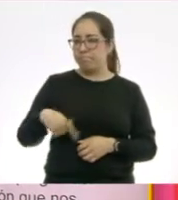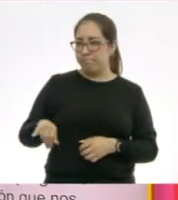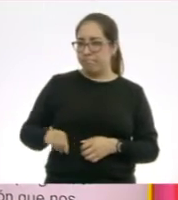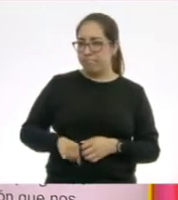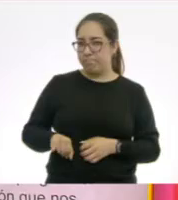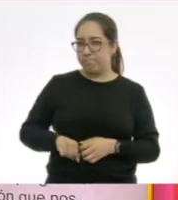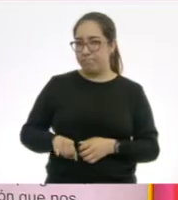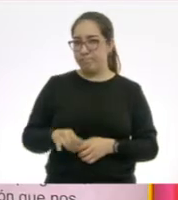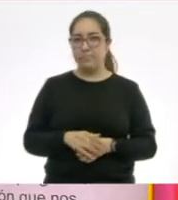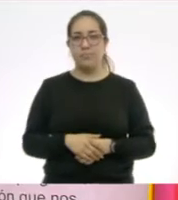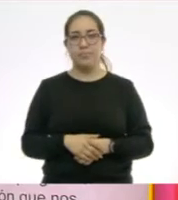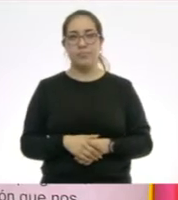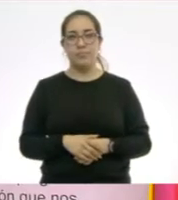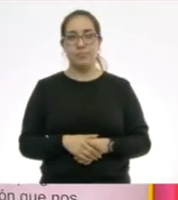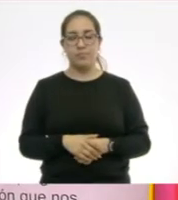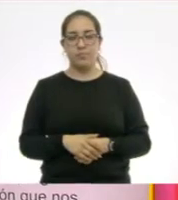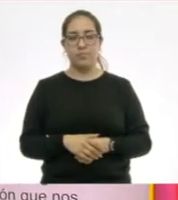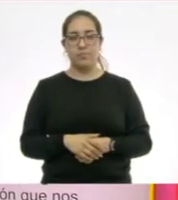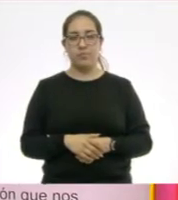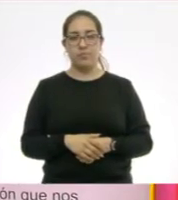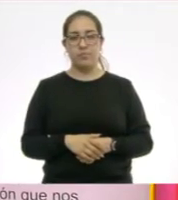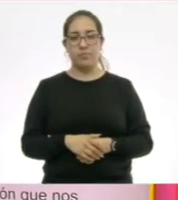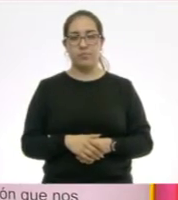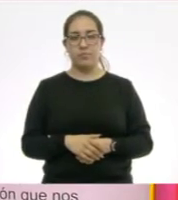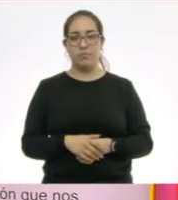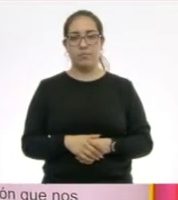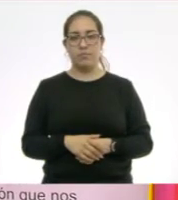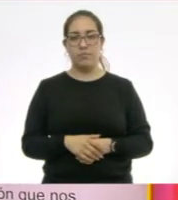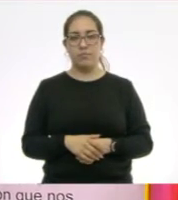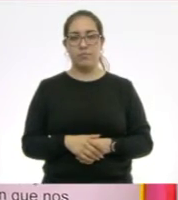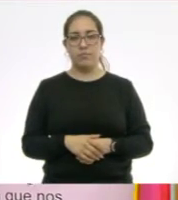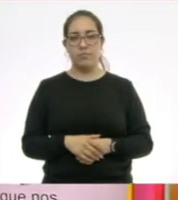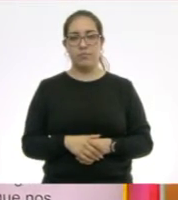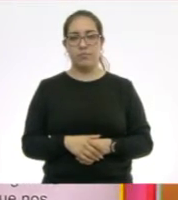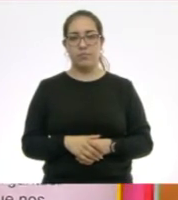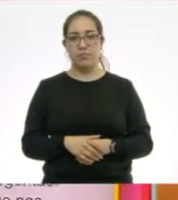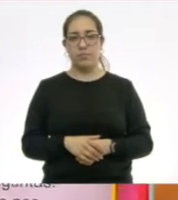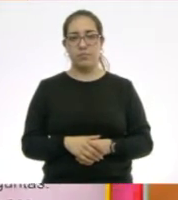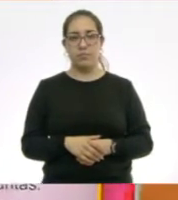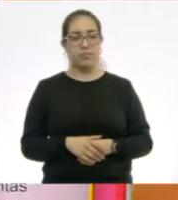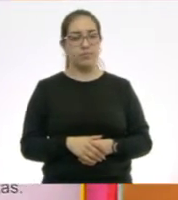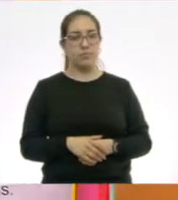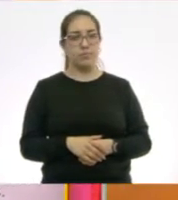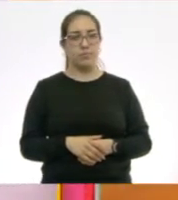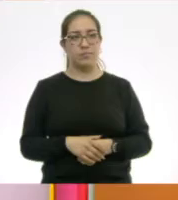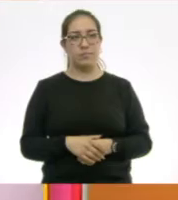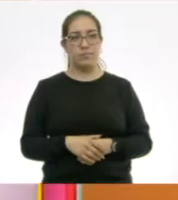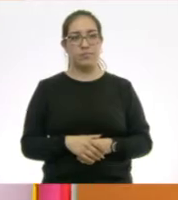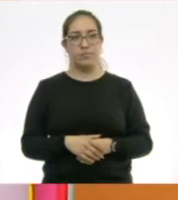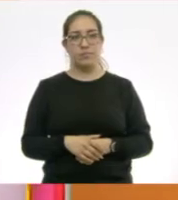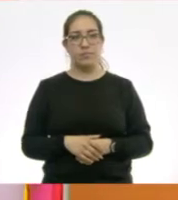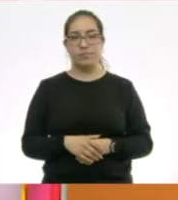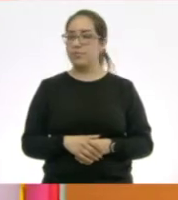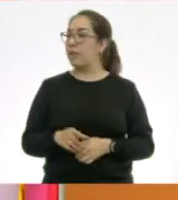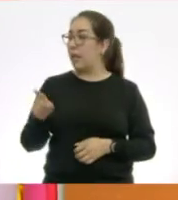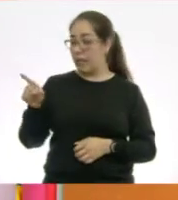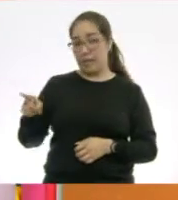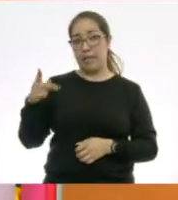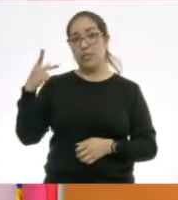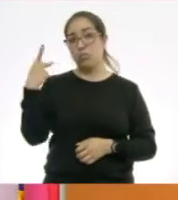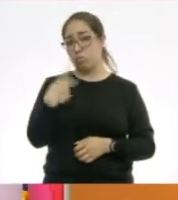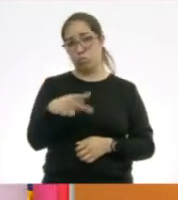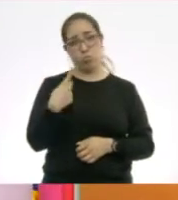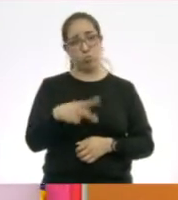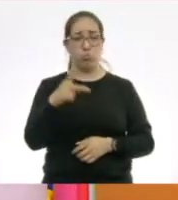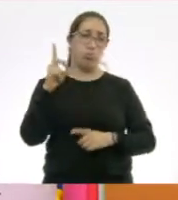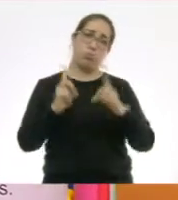es que esto es lo bueno, una duda que tiene. Porque